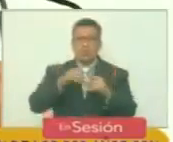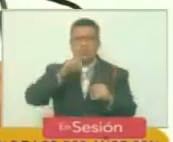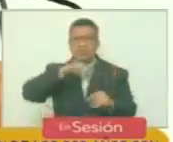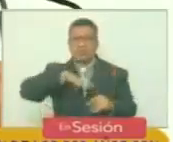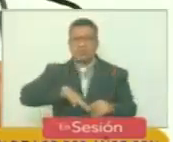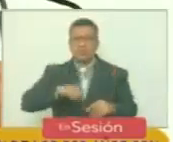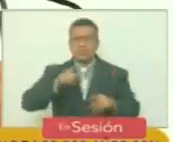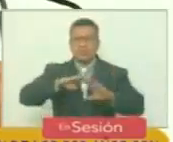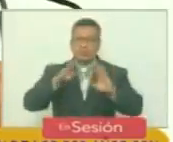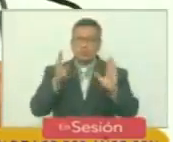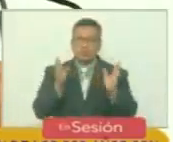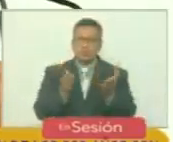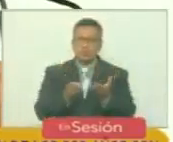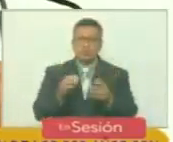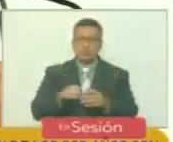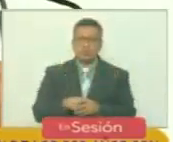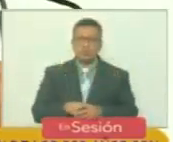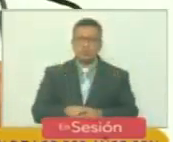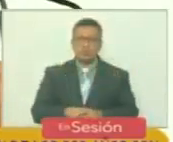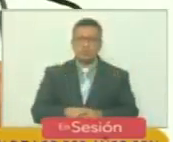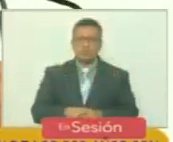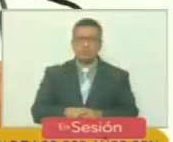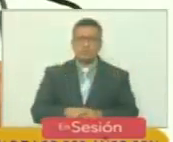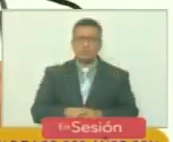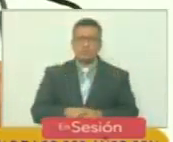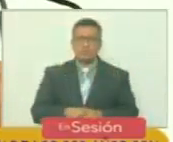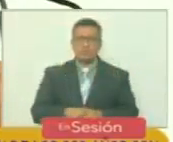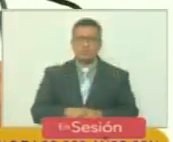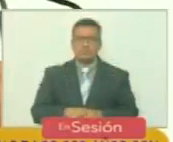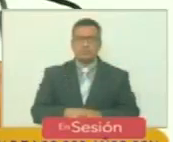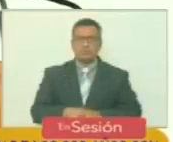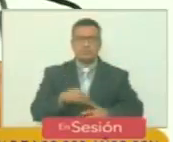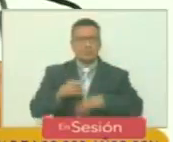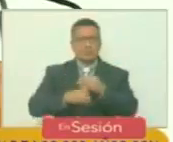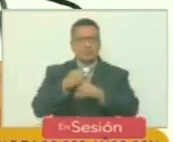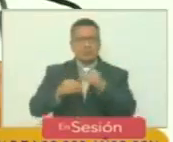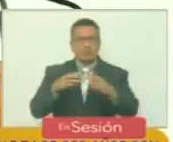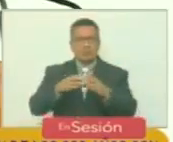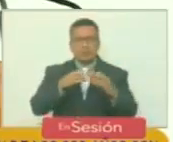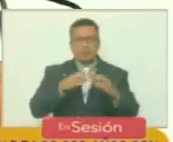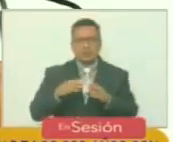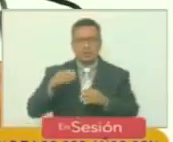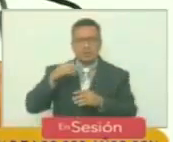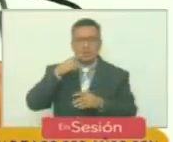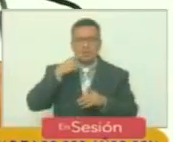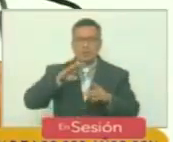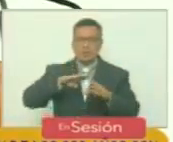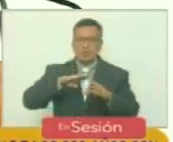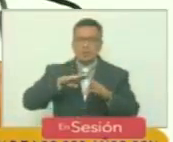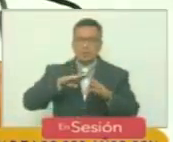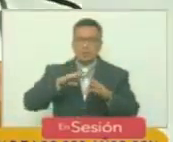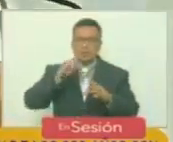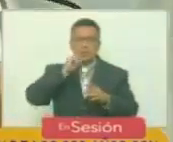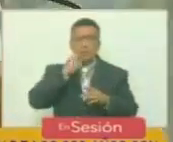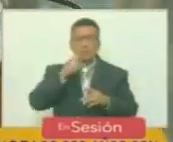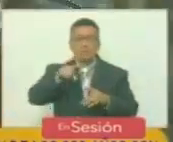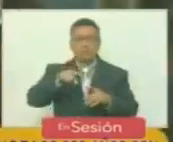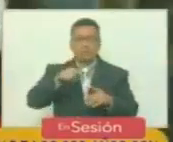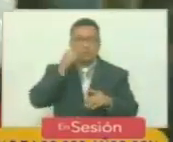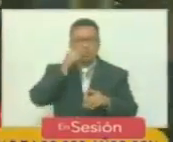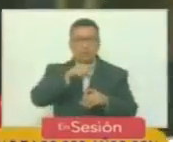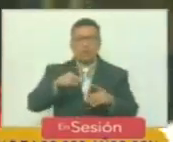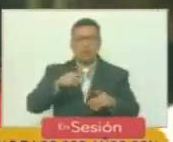universal contemporánea de la raza humana al permitir